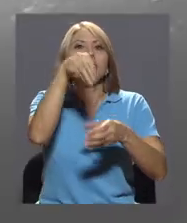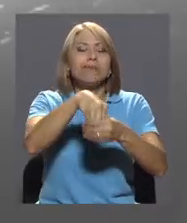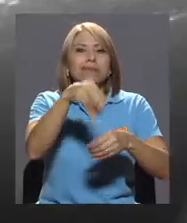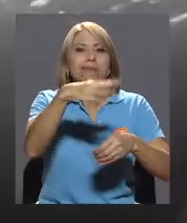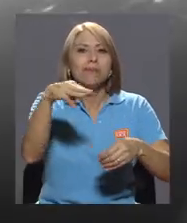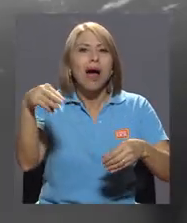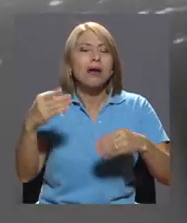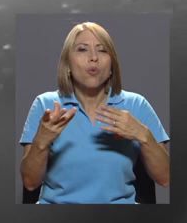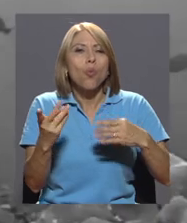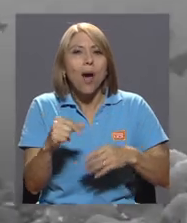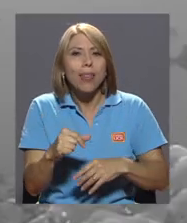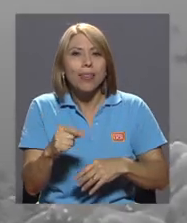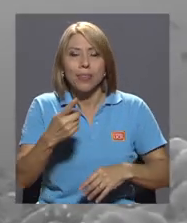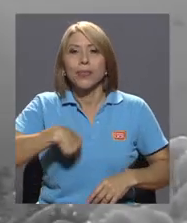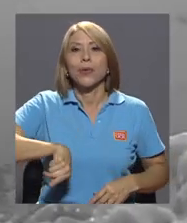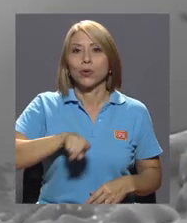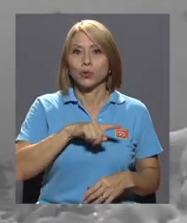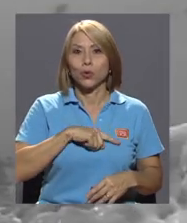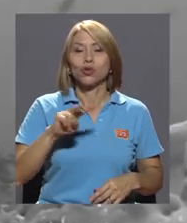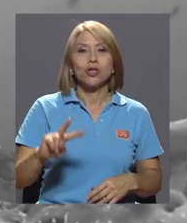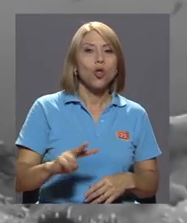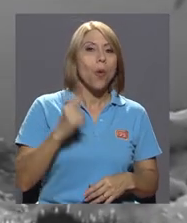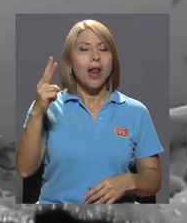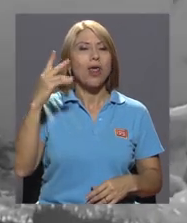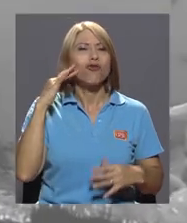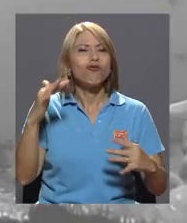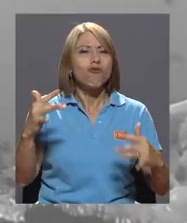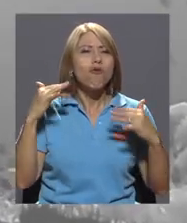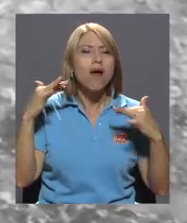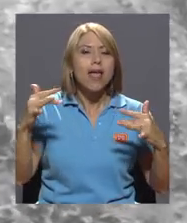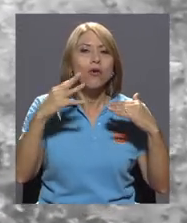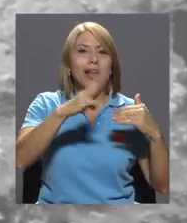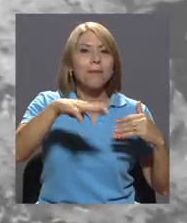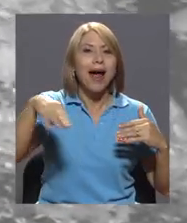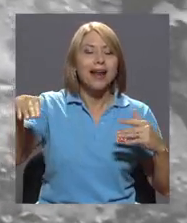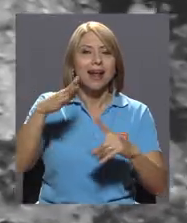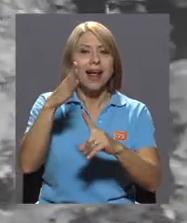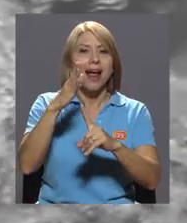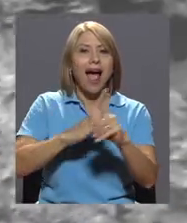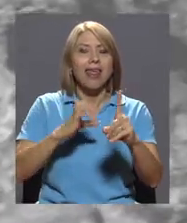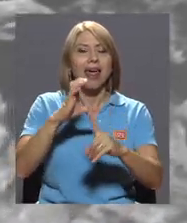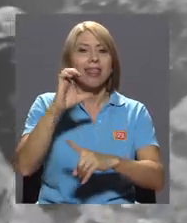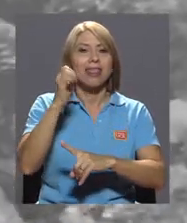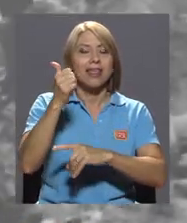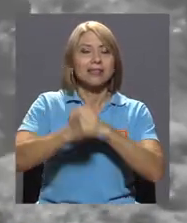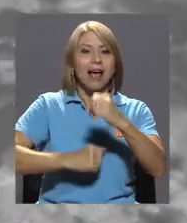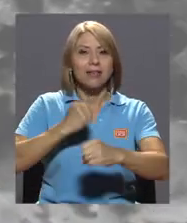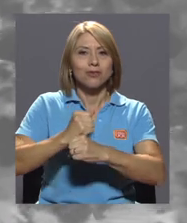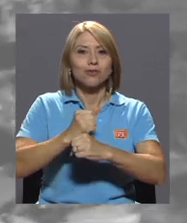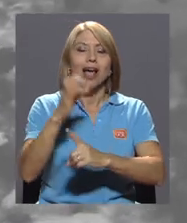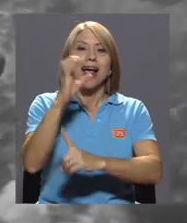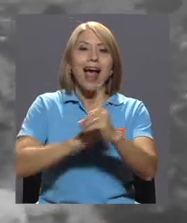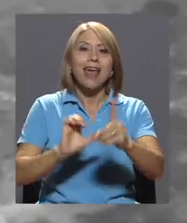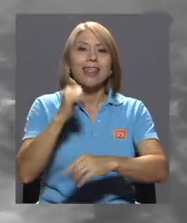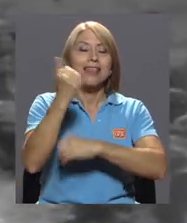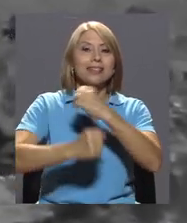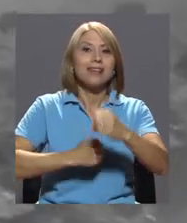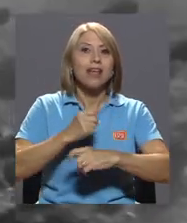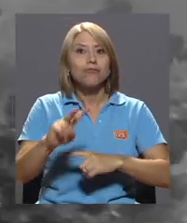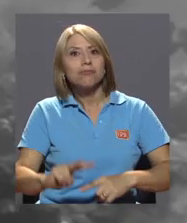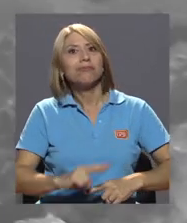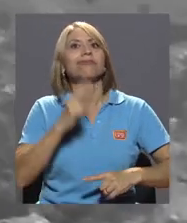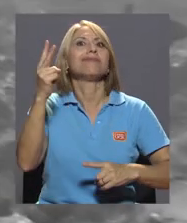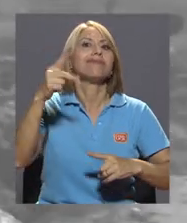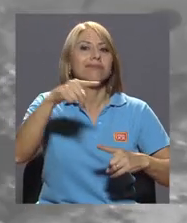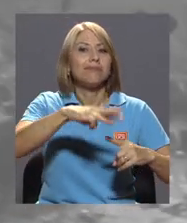Más o menos hemos doblado el ruido en el mar cada 10 años. Entonces cada 10 años se vuelve el doble de